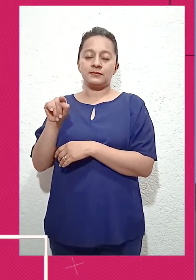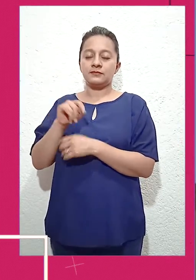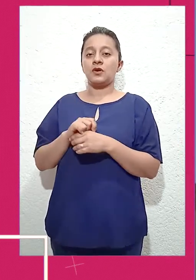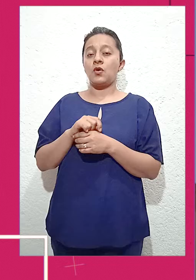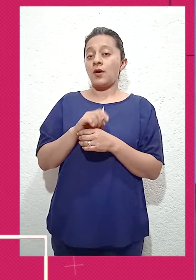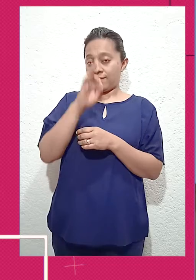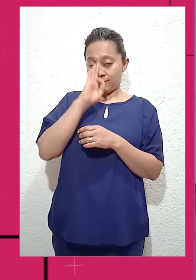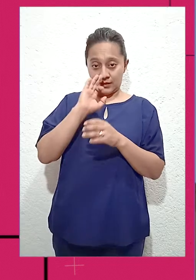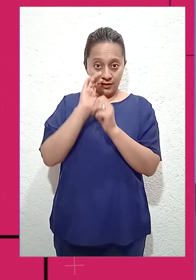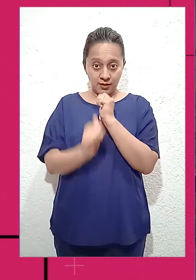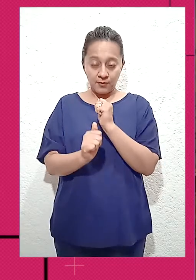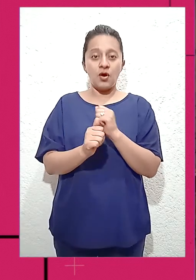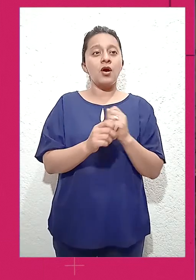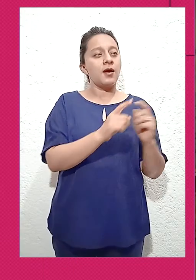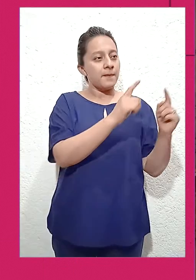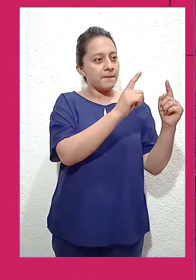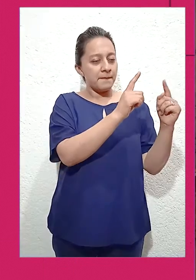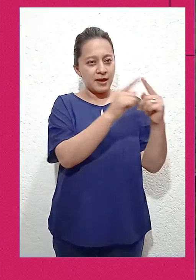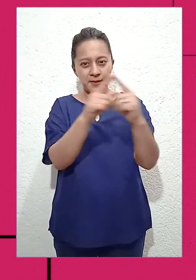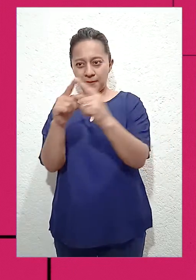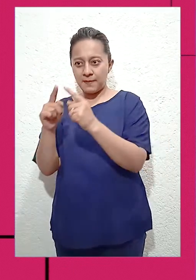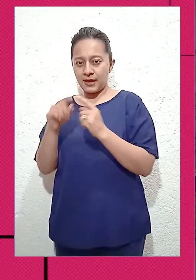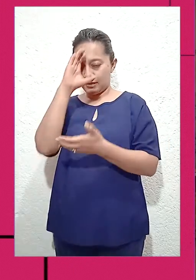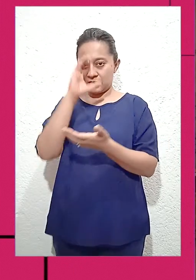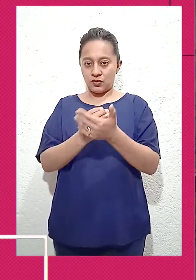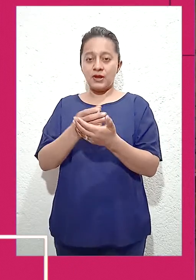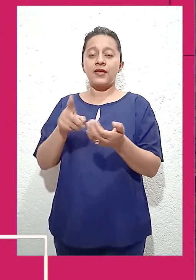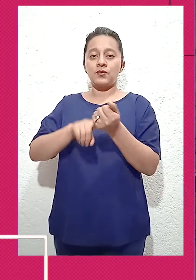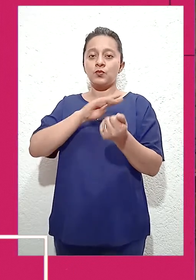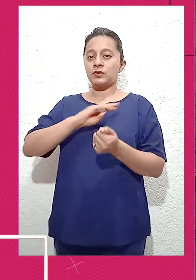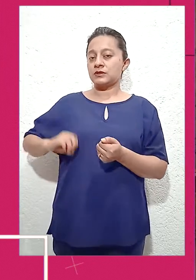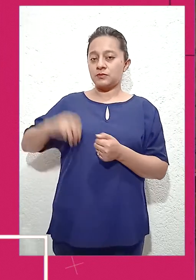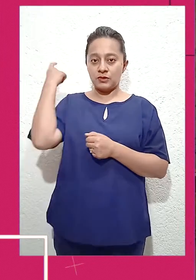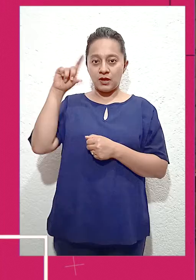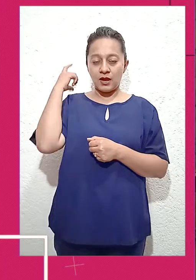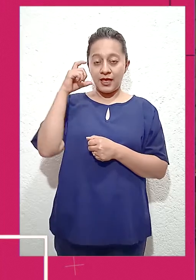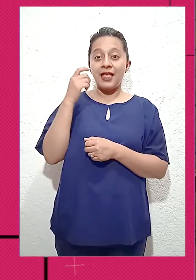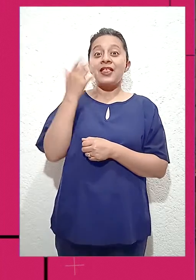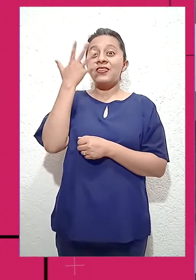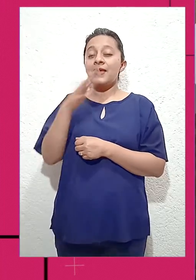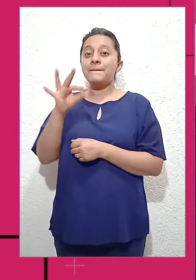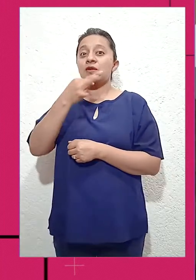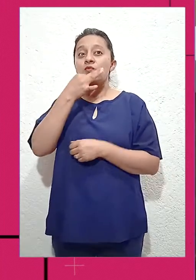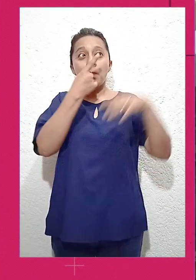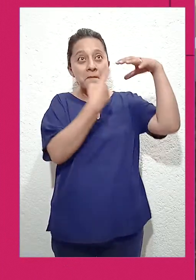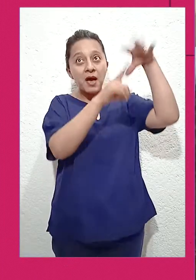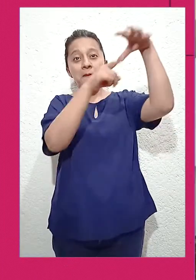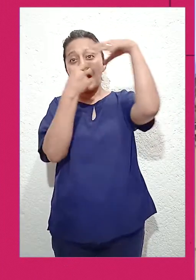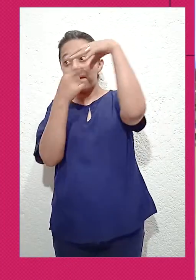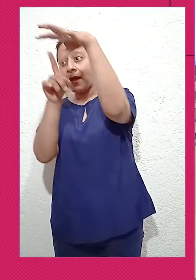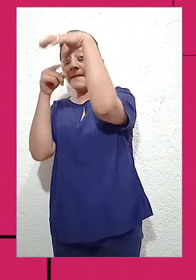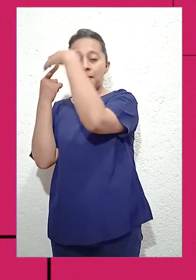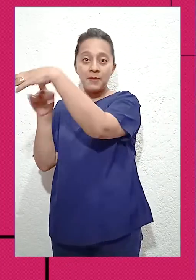todos los templos católicos en el municipio de Querétaro repicaron sus campanas durante 10 minutos, y de manera posterior desde el